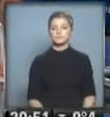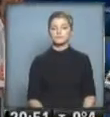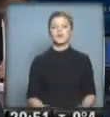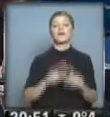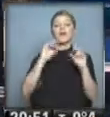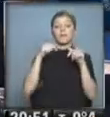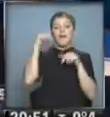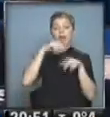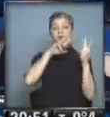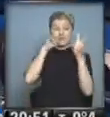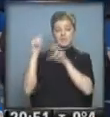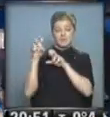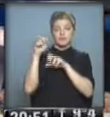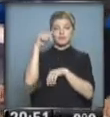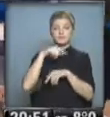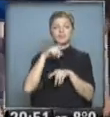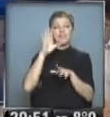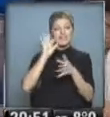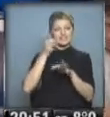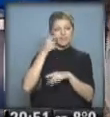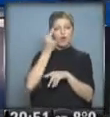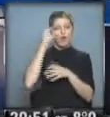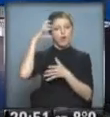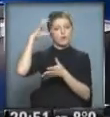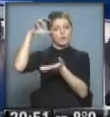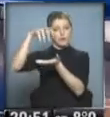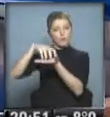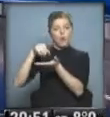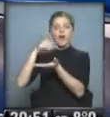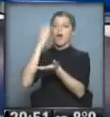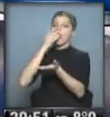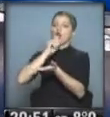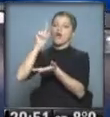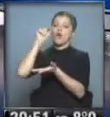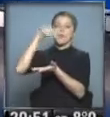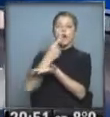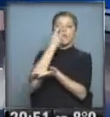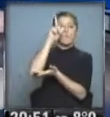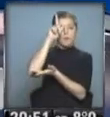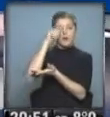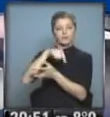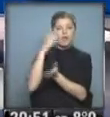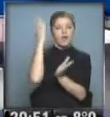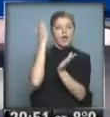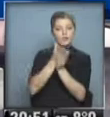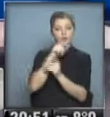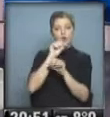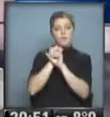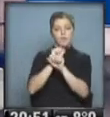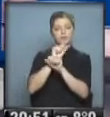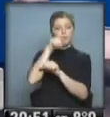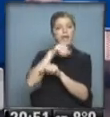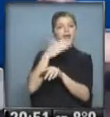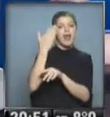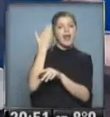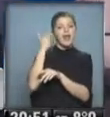Cambiamos ahora de tema, saben ustedes que un tribunal de Córdoba condenó a prisión a un policía por haber asesinado